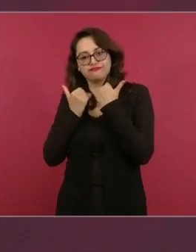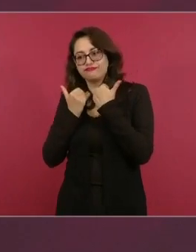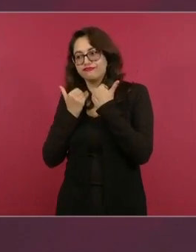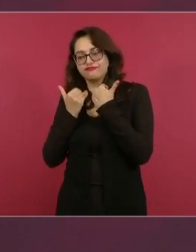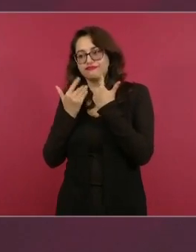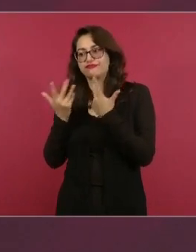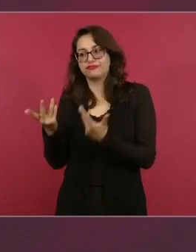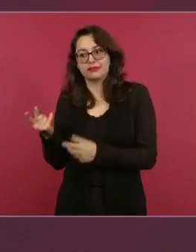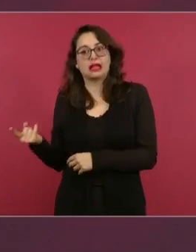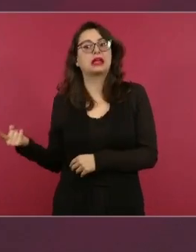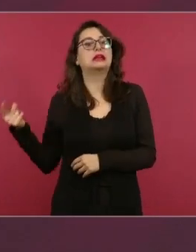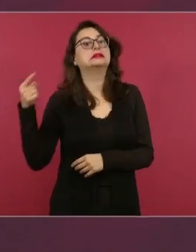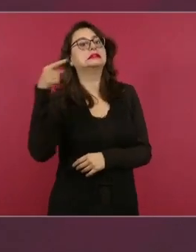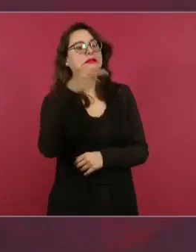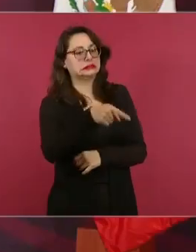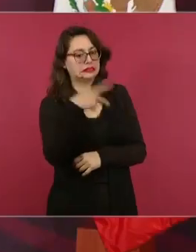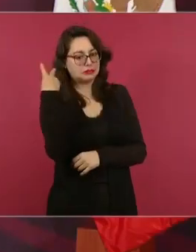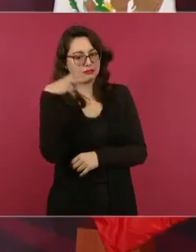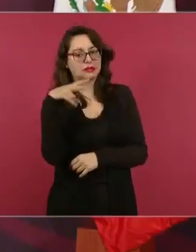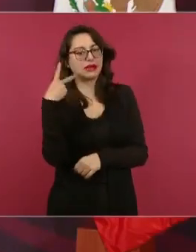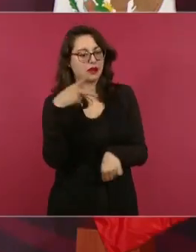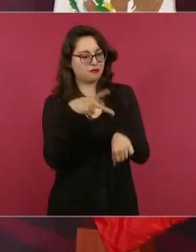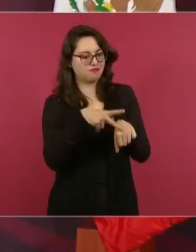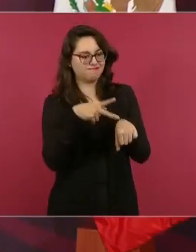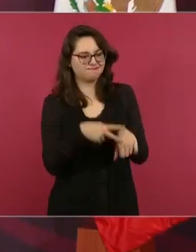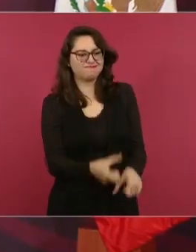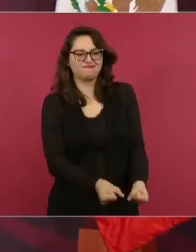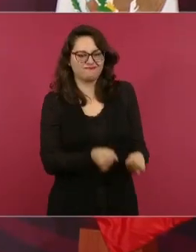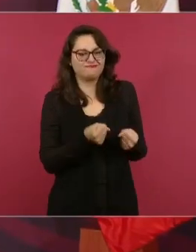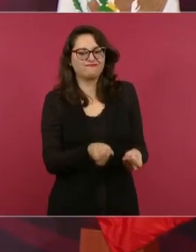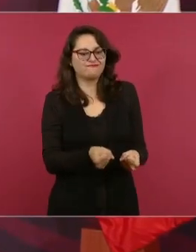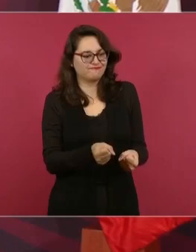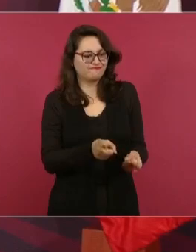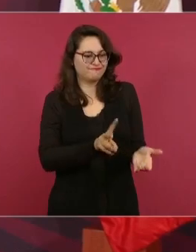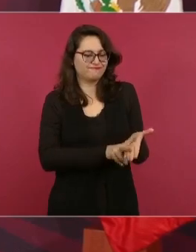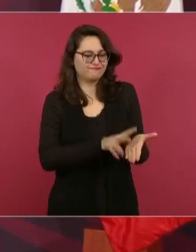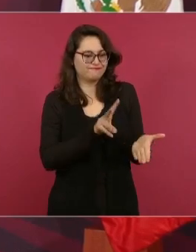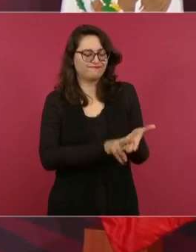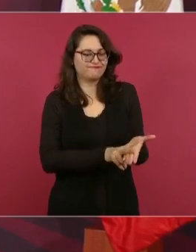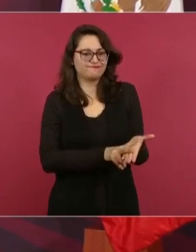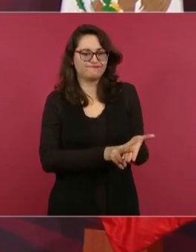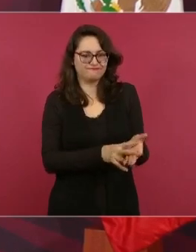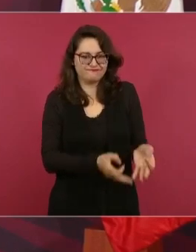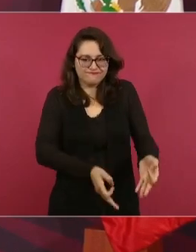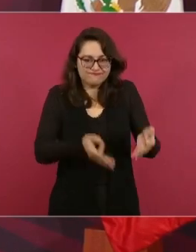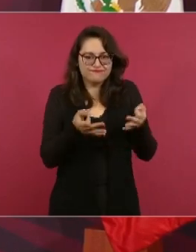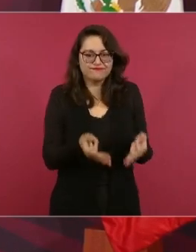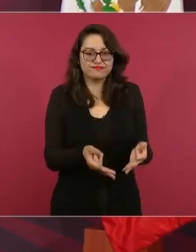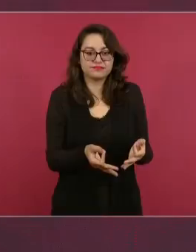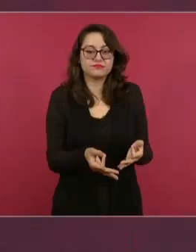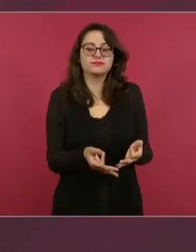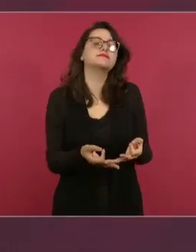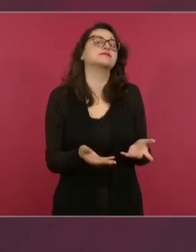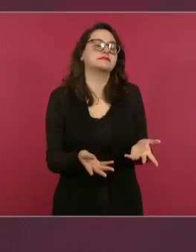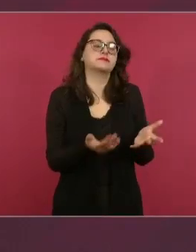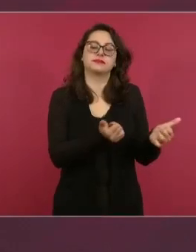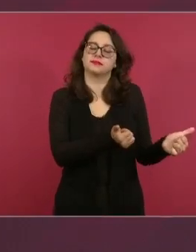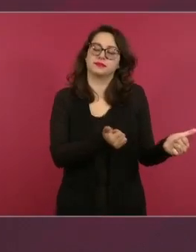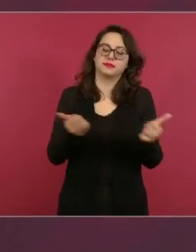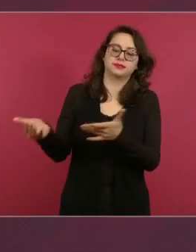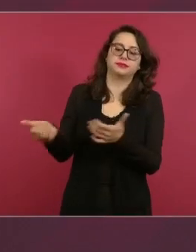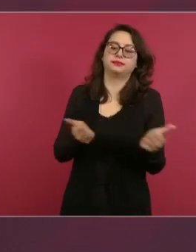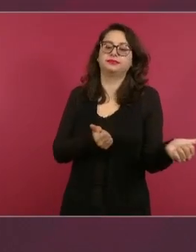piedra de los Tuxtla es tan importante ese banco de los